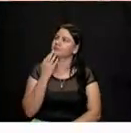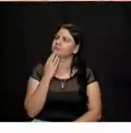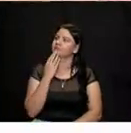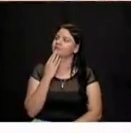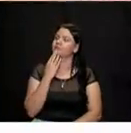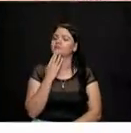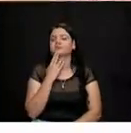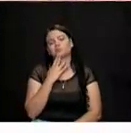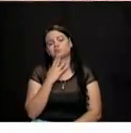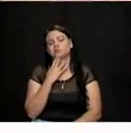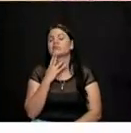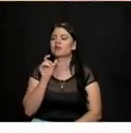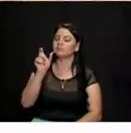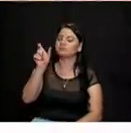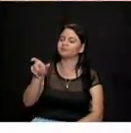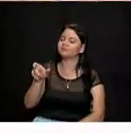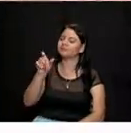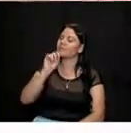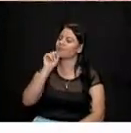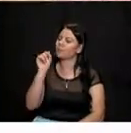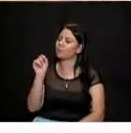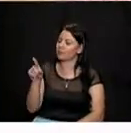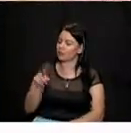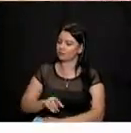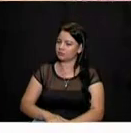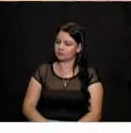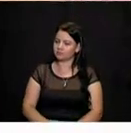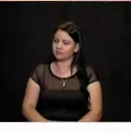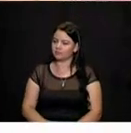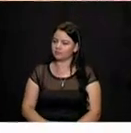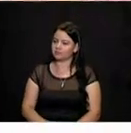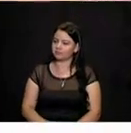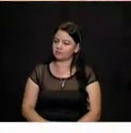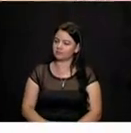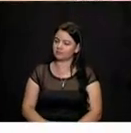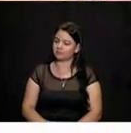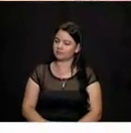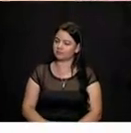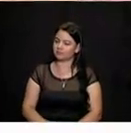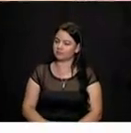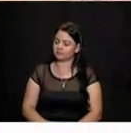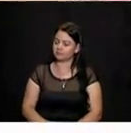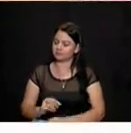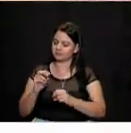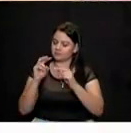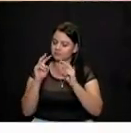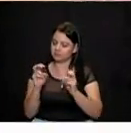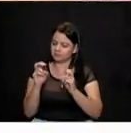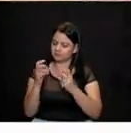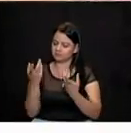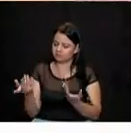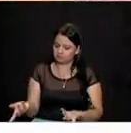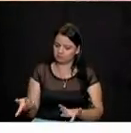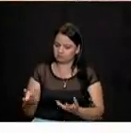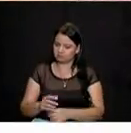Yo le pregunto a Gema cómo va a ser para poner en práctica